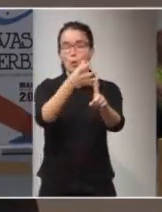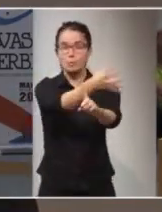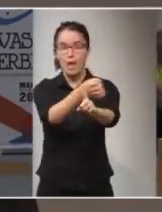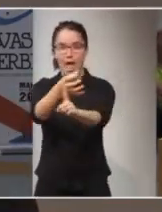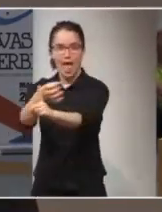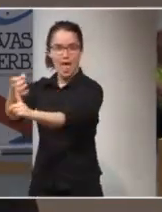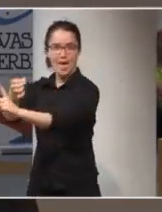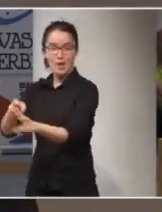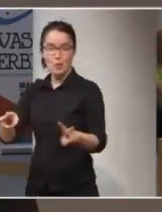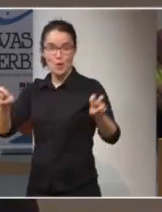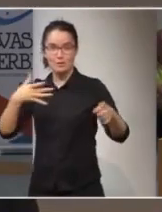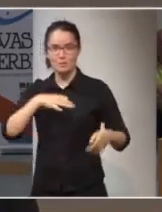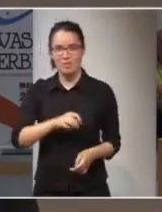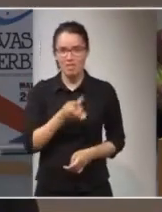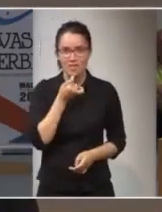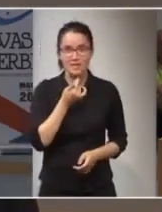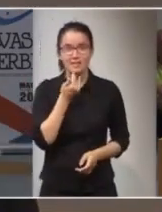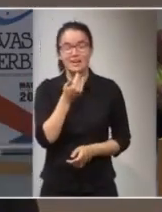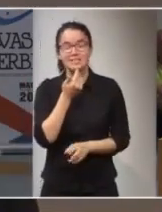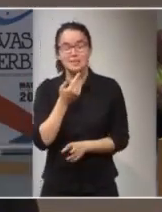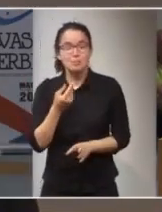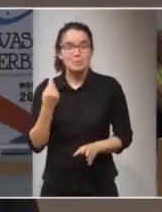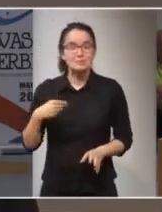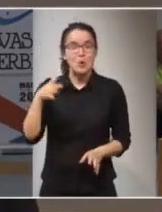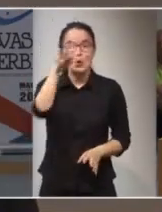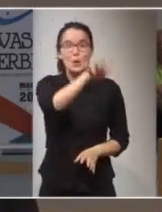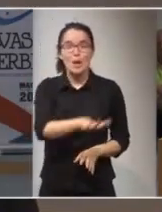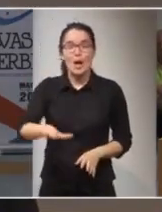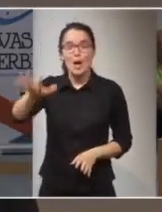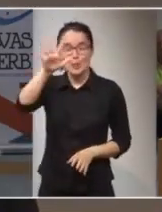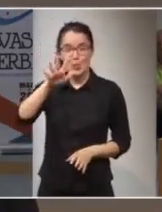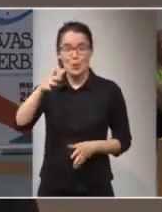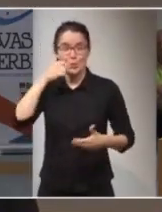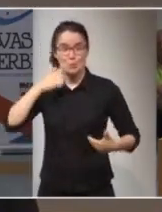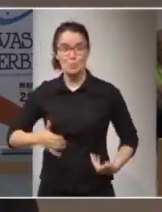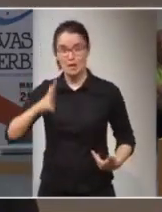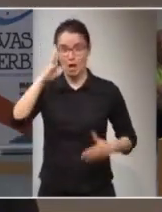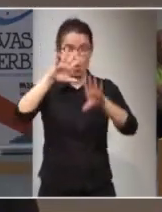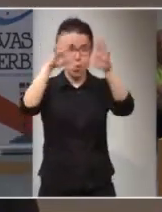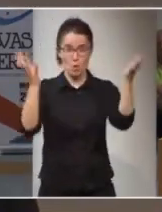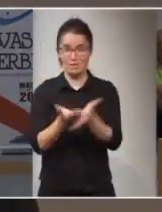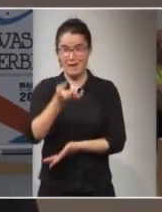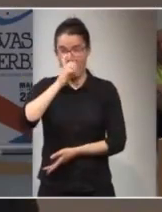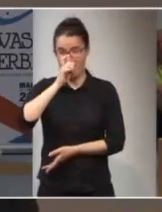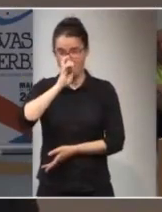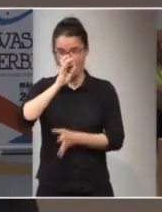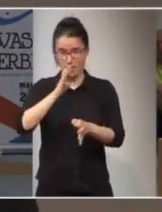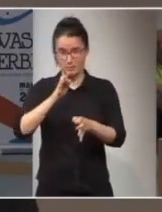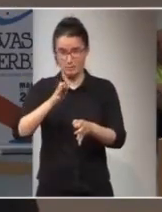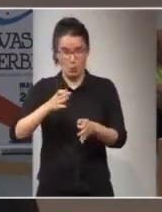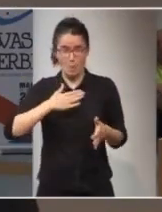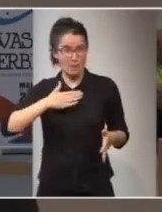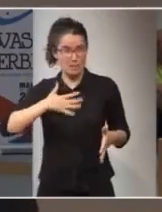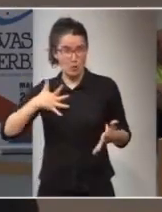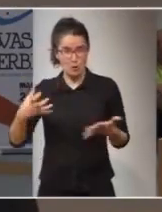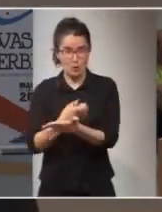Entonces podemos decir casi que esto de la Nación Humana Universal, en cierto sentido, viene de muy lejos y que es patrimonio de toda la humanidad,